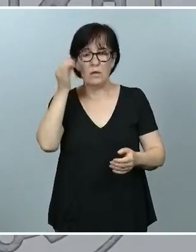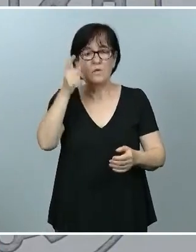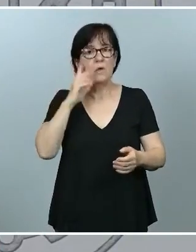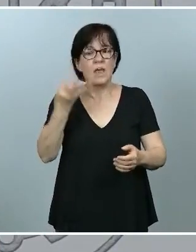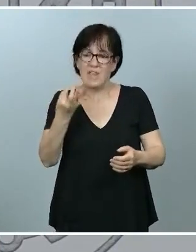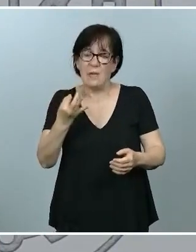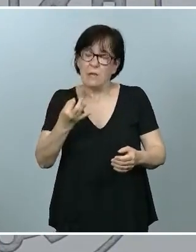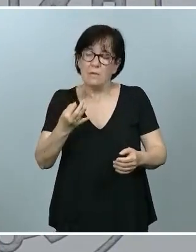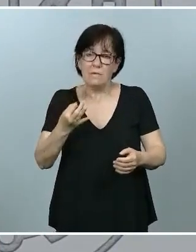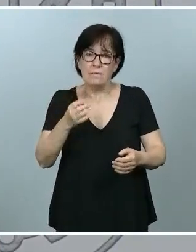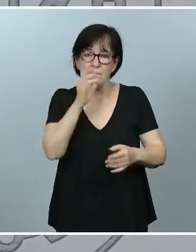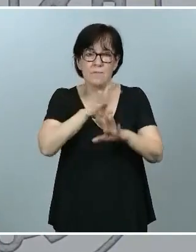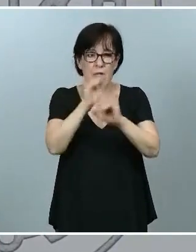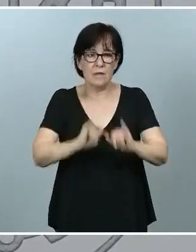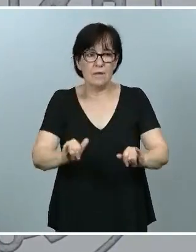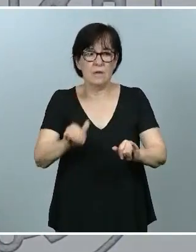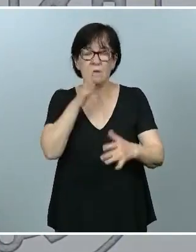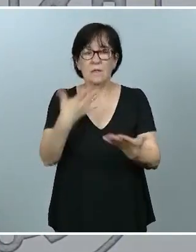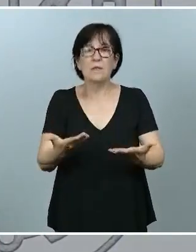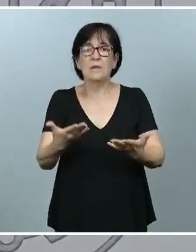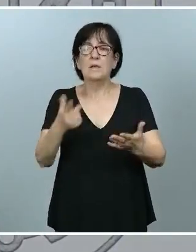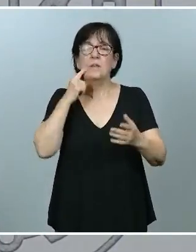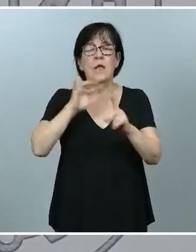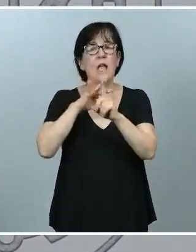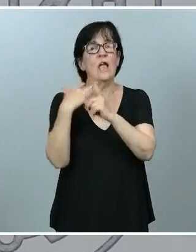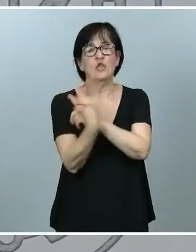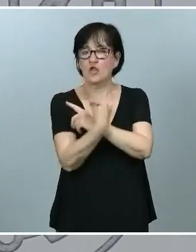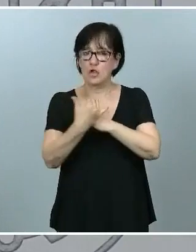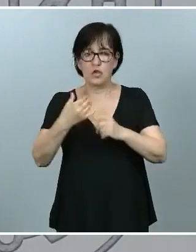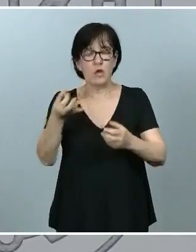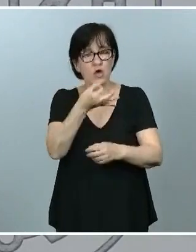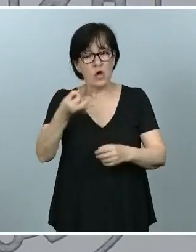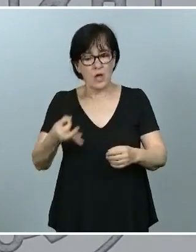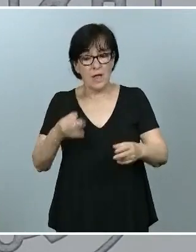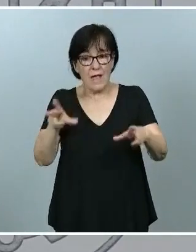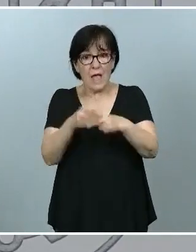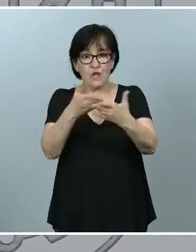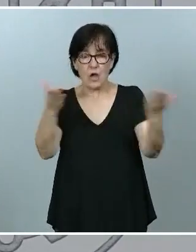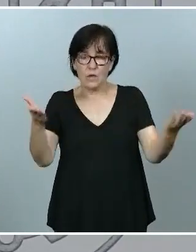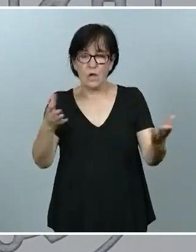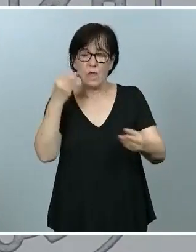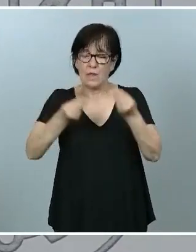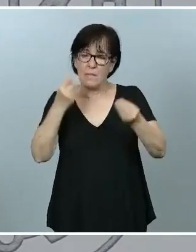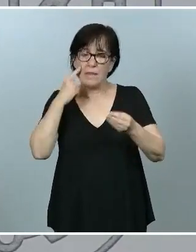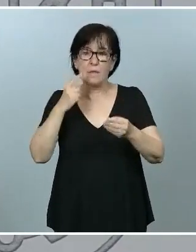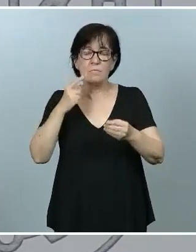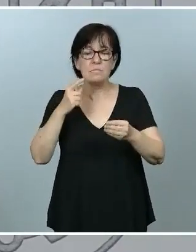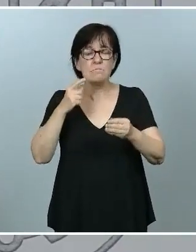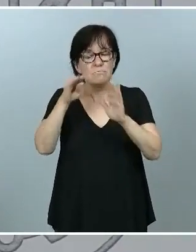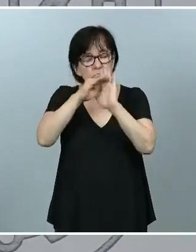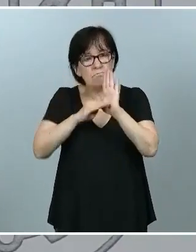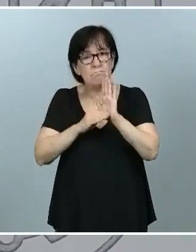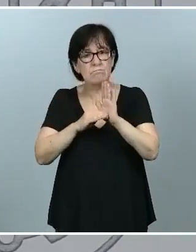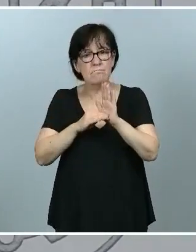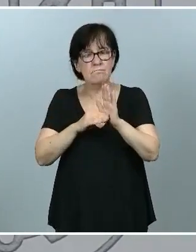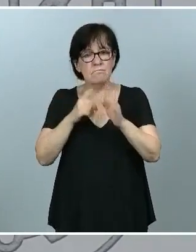vivir en paz, estar desarrollándose en entornos adecuados. Y la sociedad tiene que arbitrar los mecanismos que lo permita y que lo haga